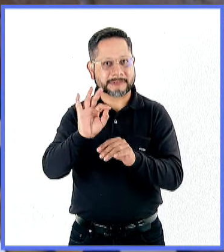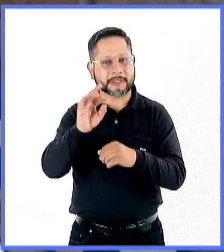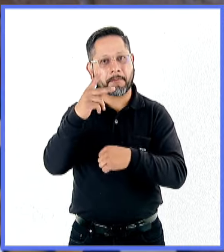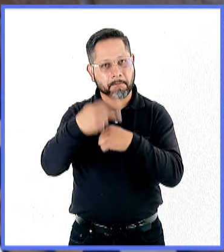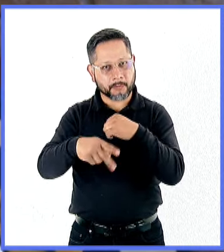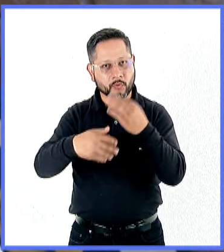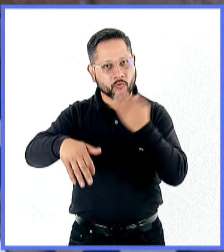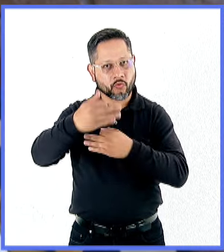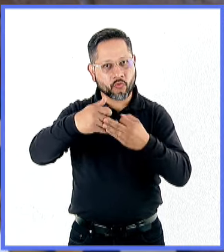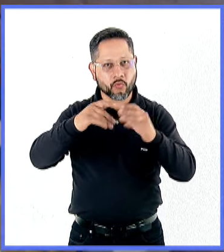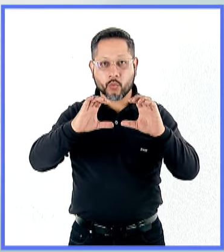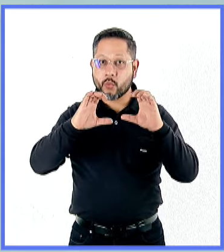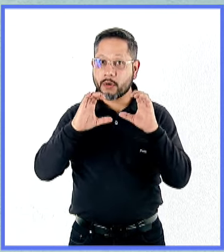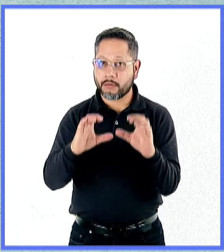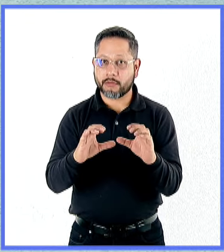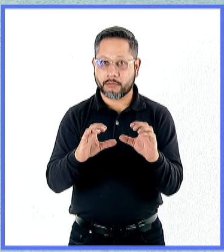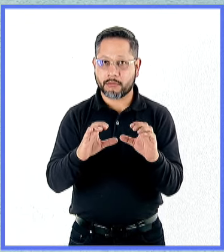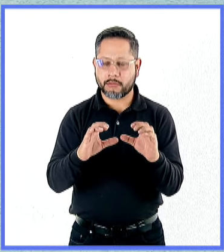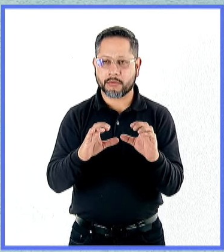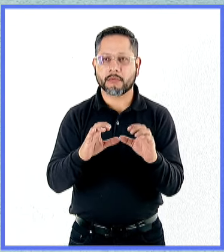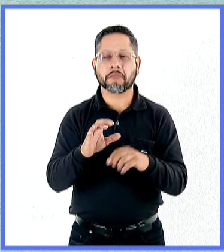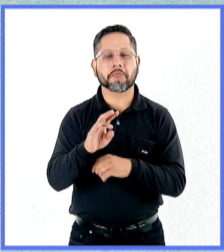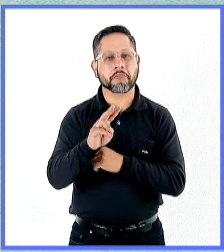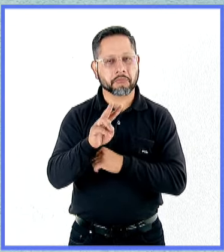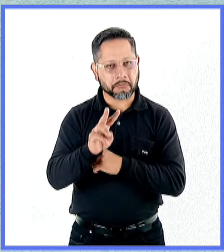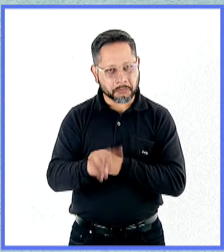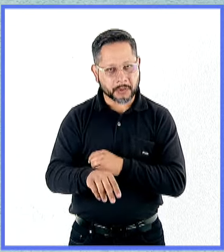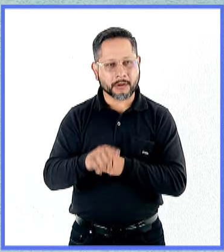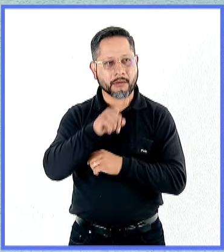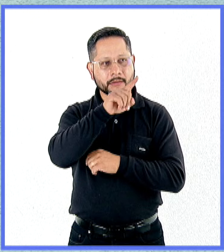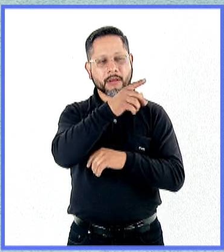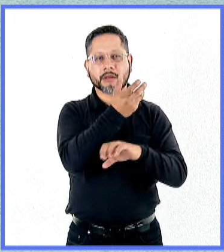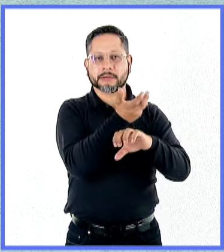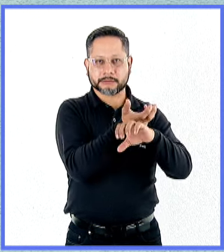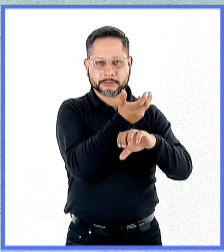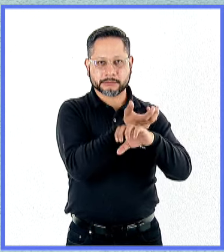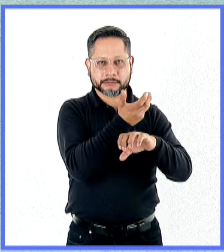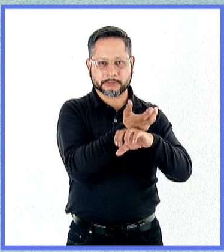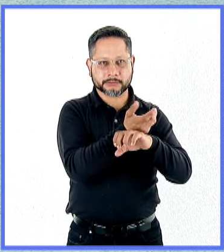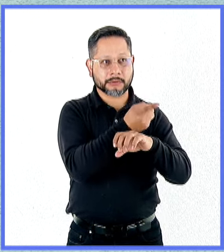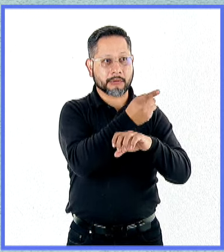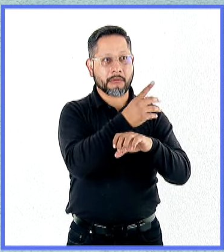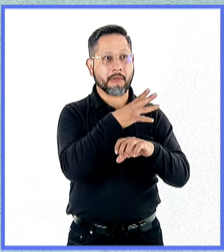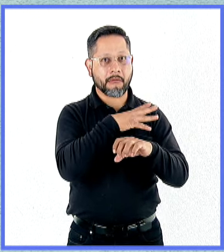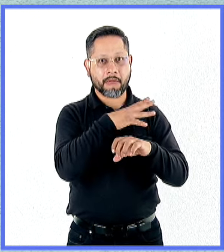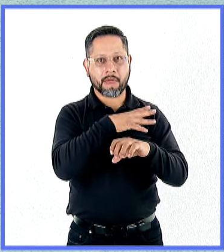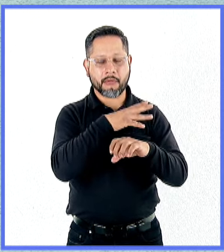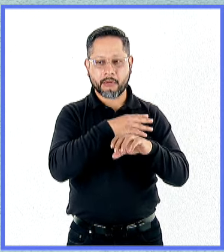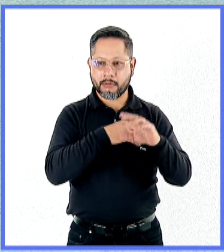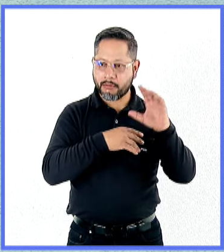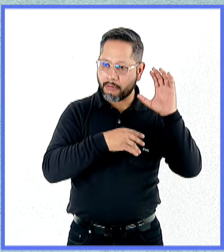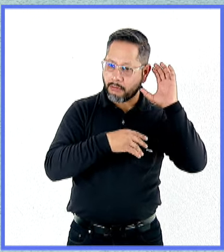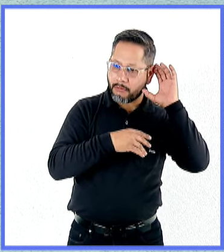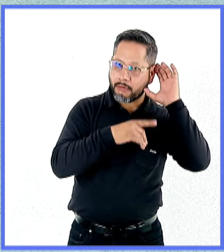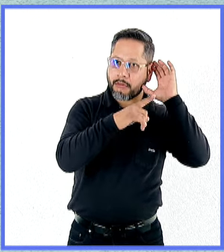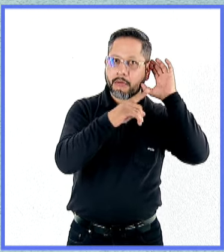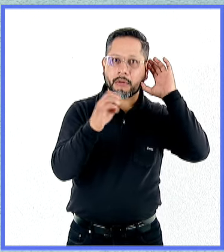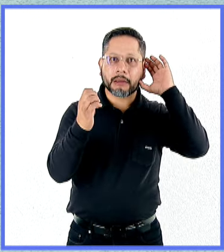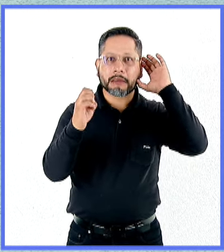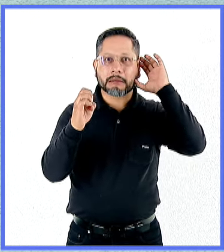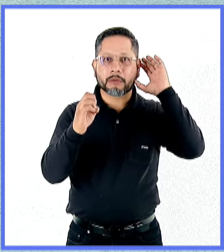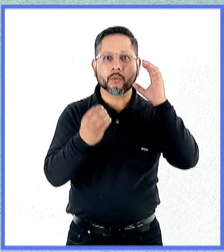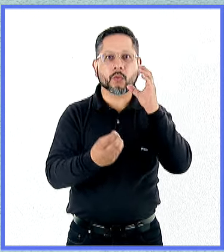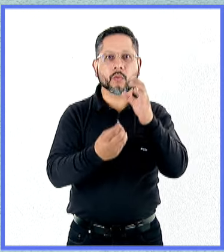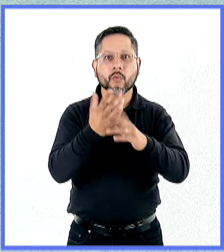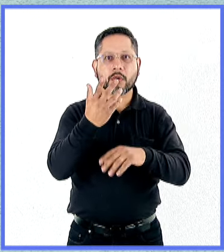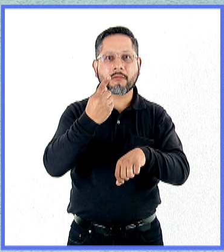debemos tener cuidado. Efectivamente, en Estados Unidos se ha reportado que ya en enero, más del 70% de